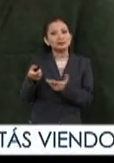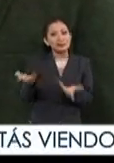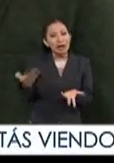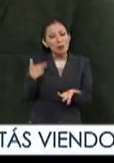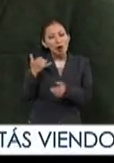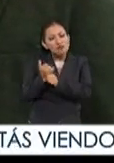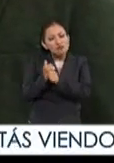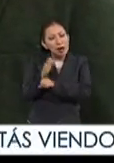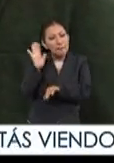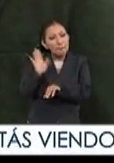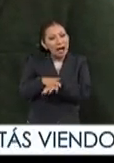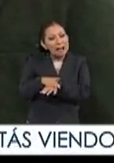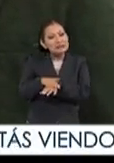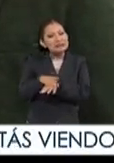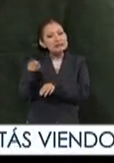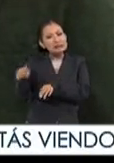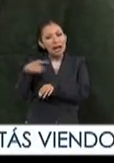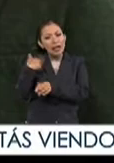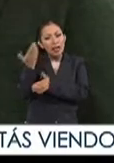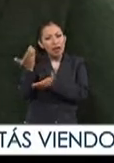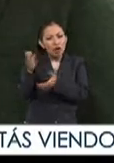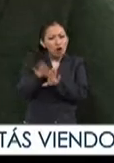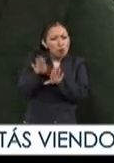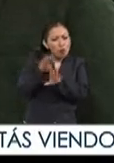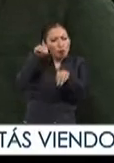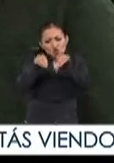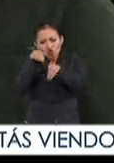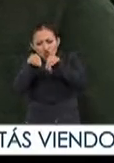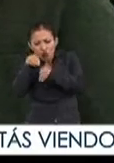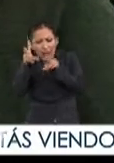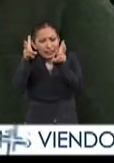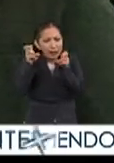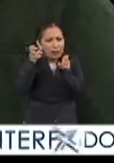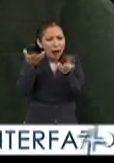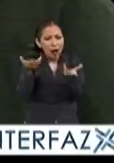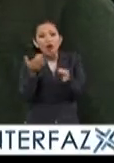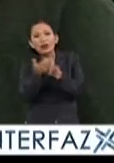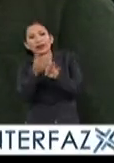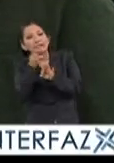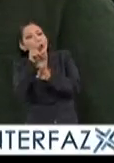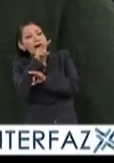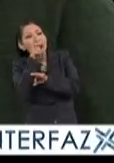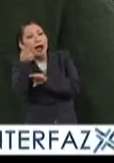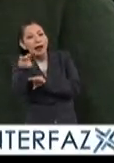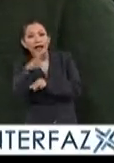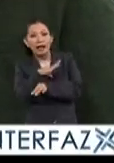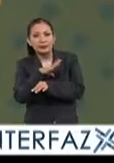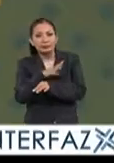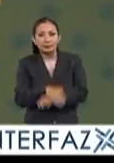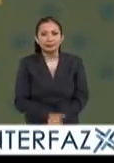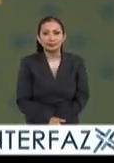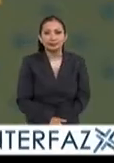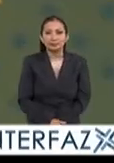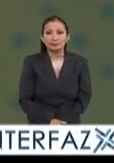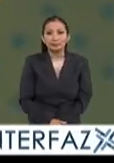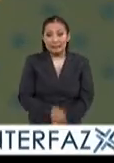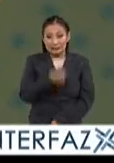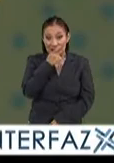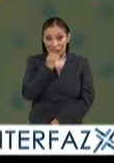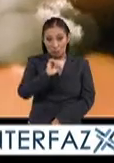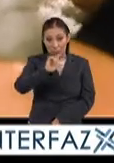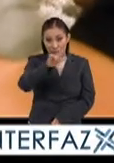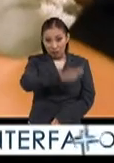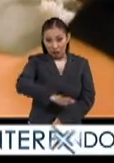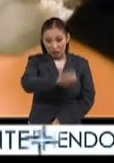indagar más en la animación y en el tema que está realmente abordando de acuerdo a los